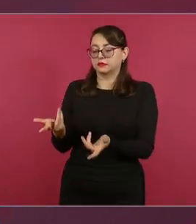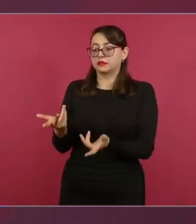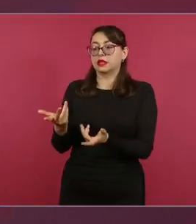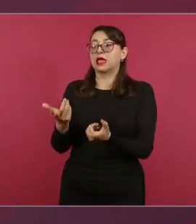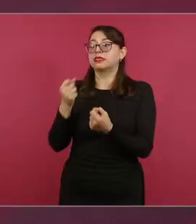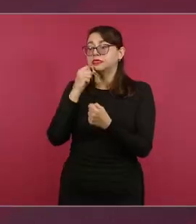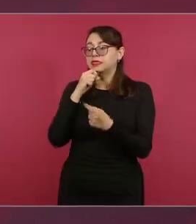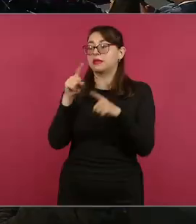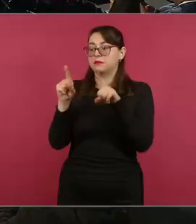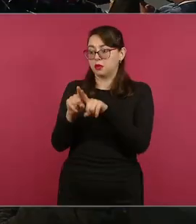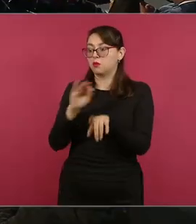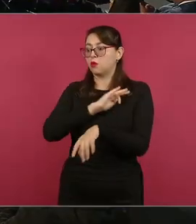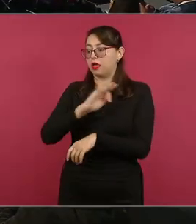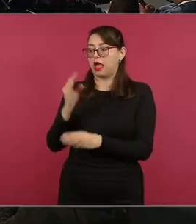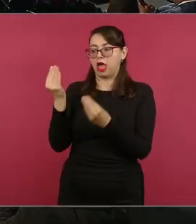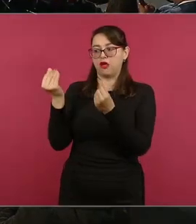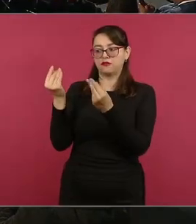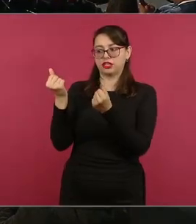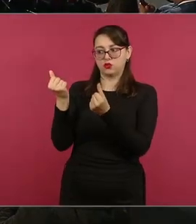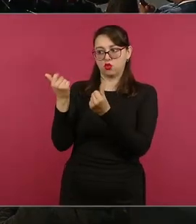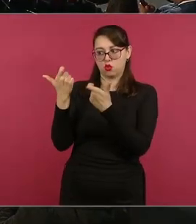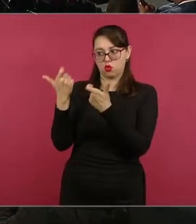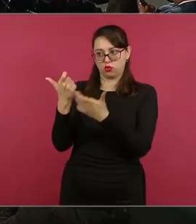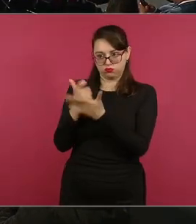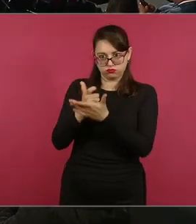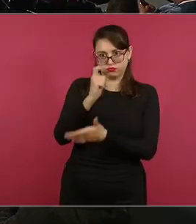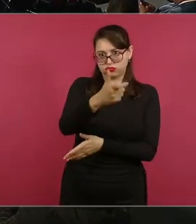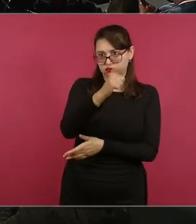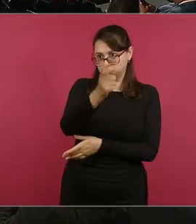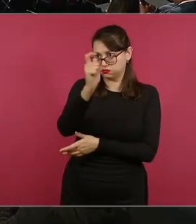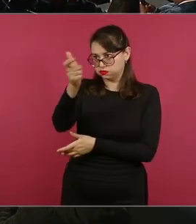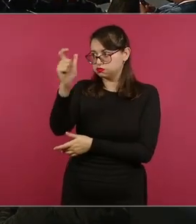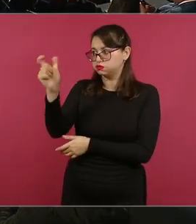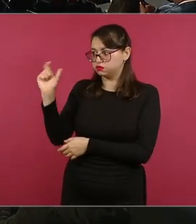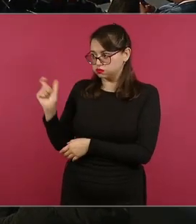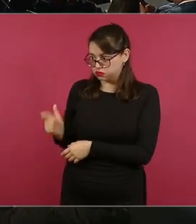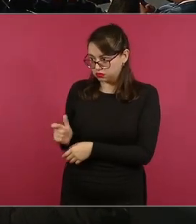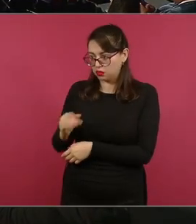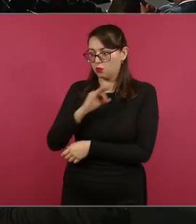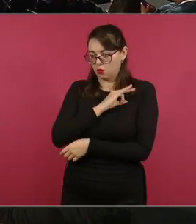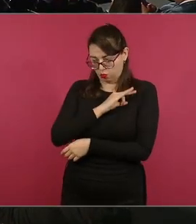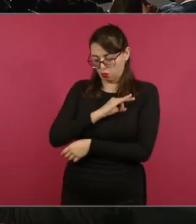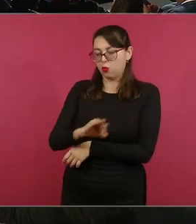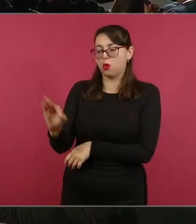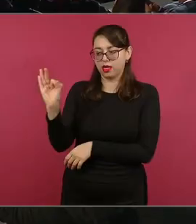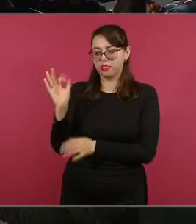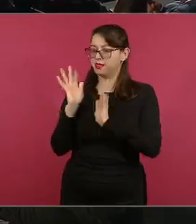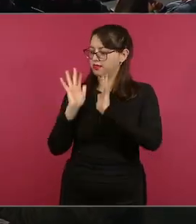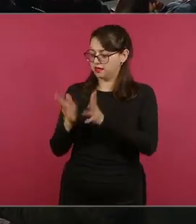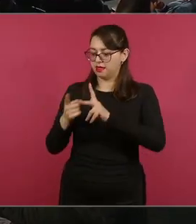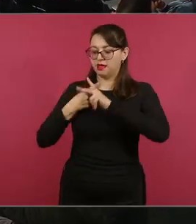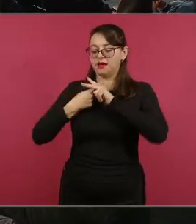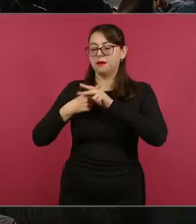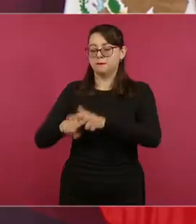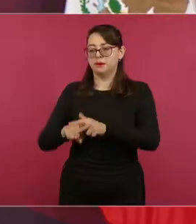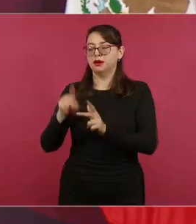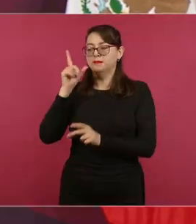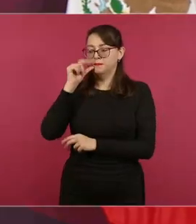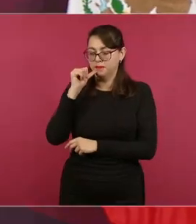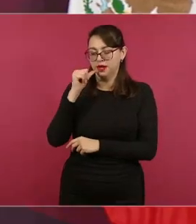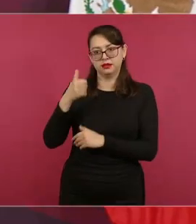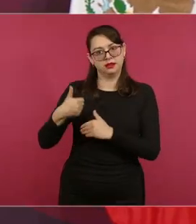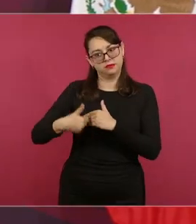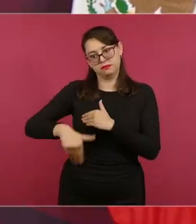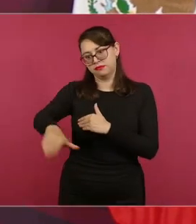manera directa para llevar a cabo los pagos, lo que por derecho le